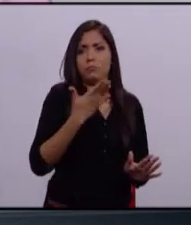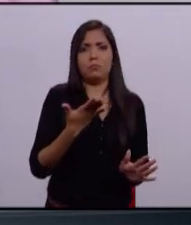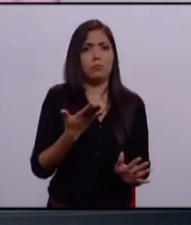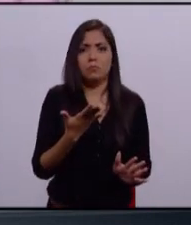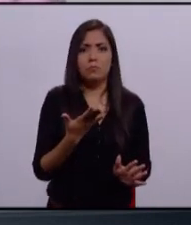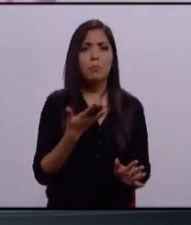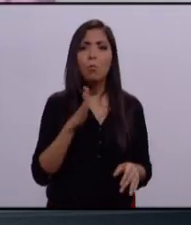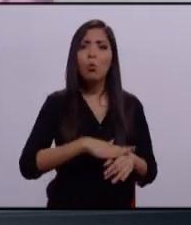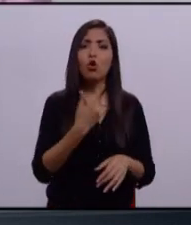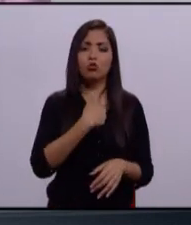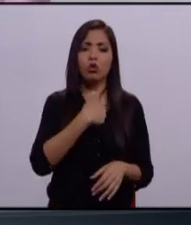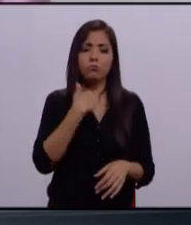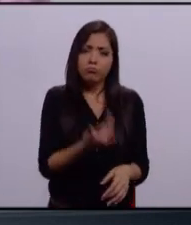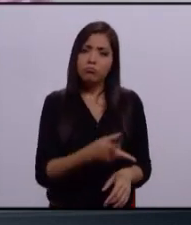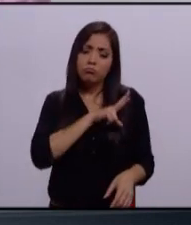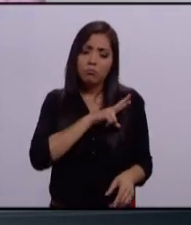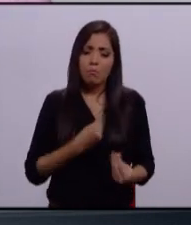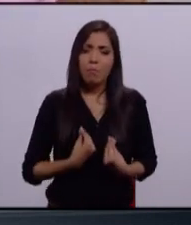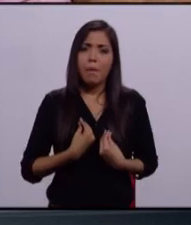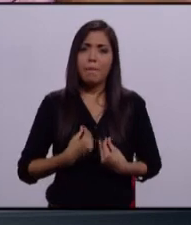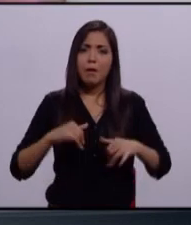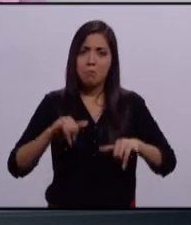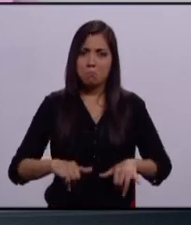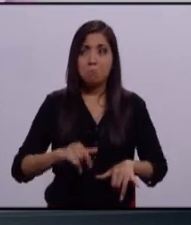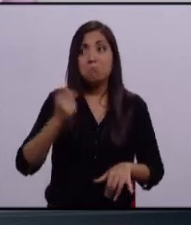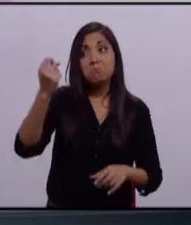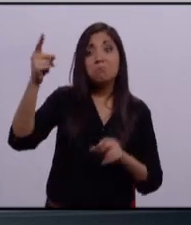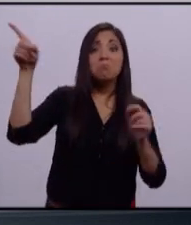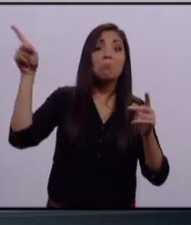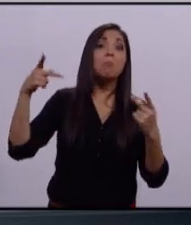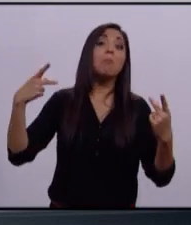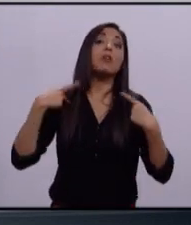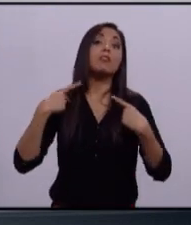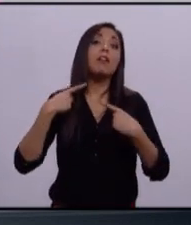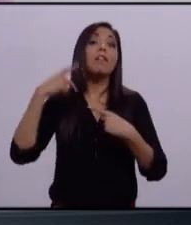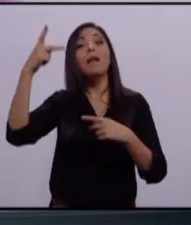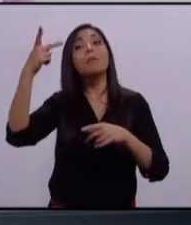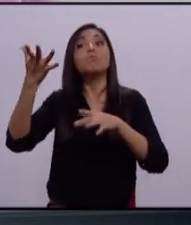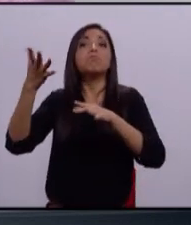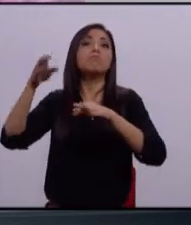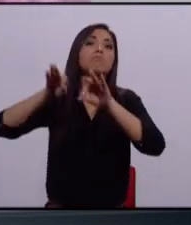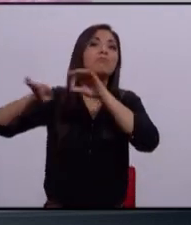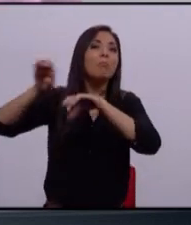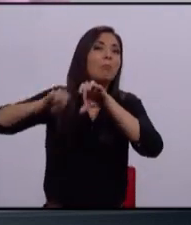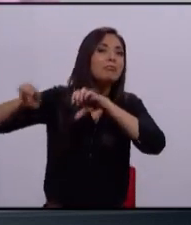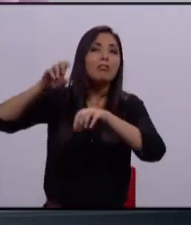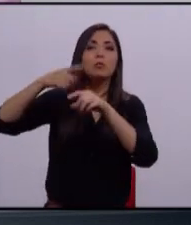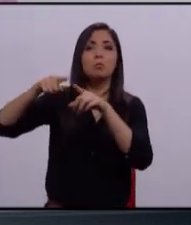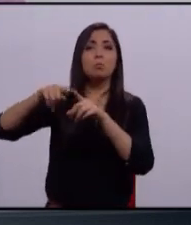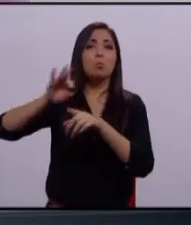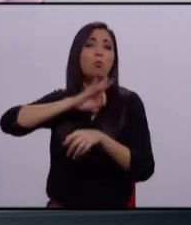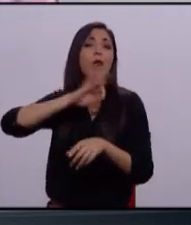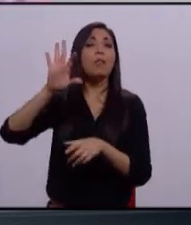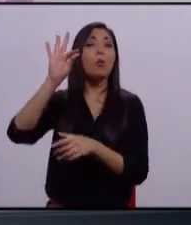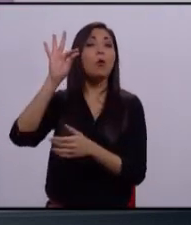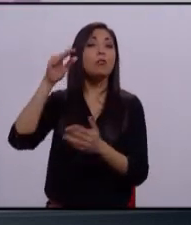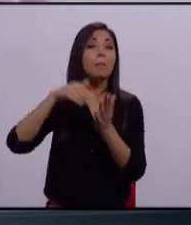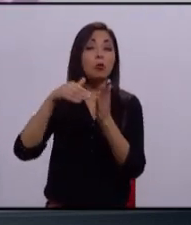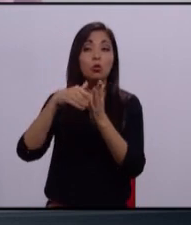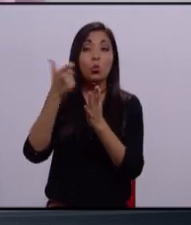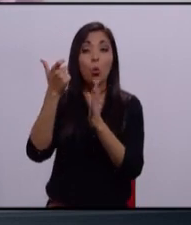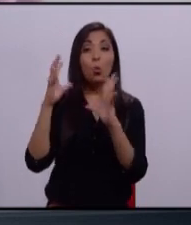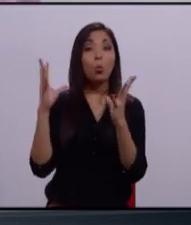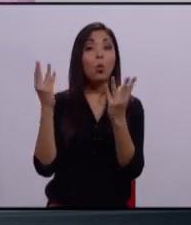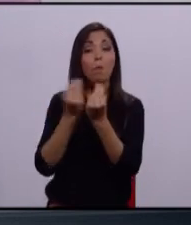pertenezco a la clase trabajadora. Eso que le digan a los empresarios que tienen como mínimo 40 millones en su declaración patrimonial,